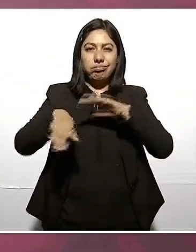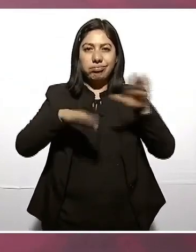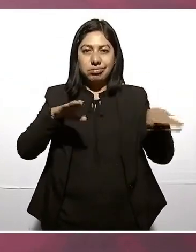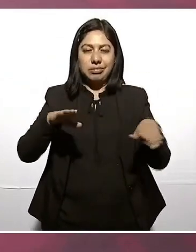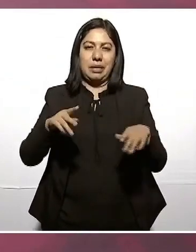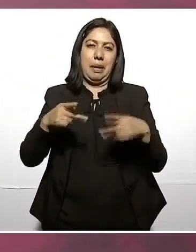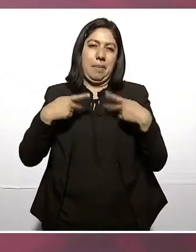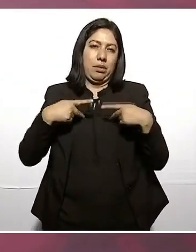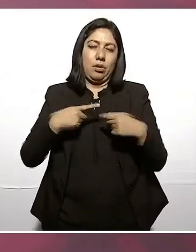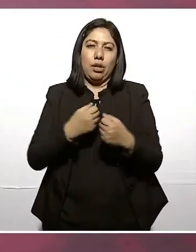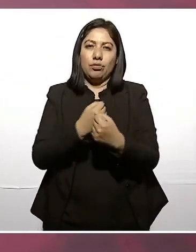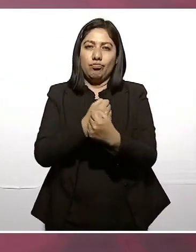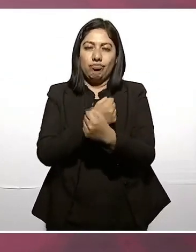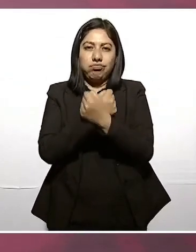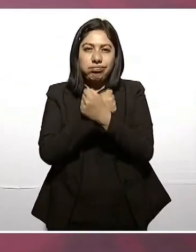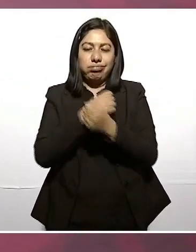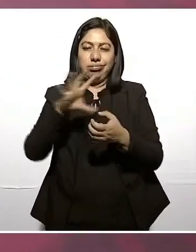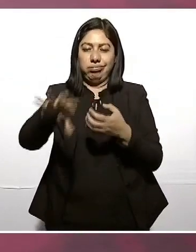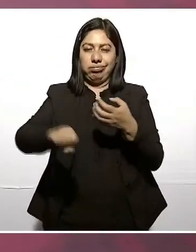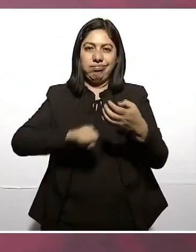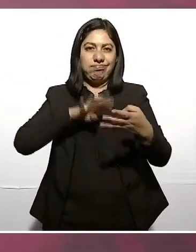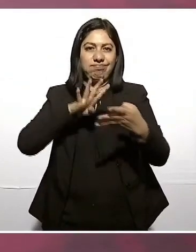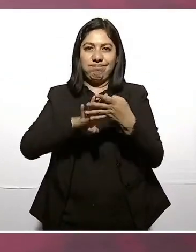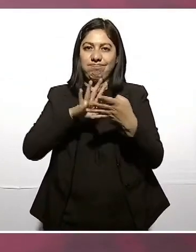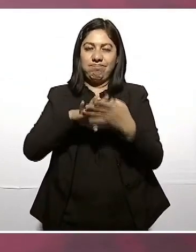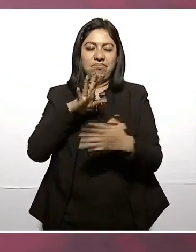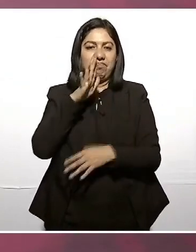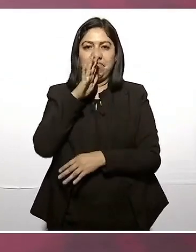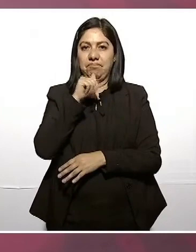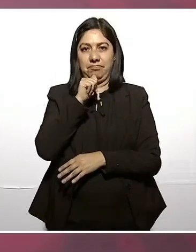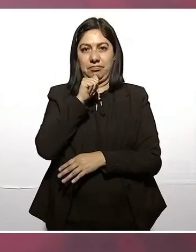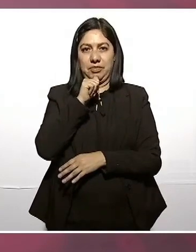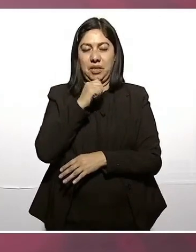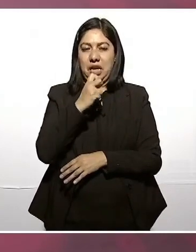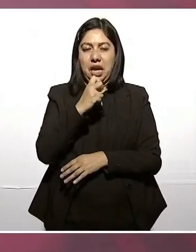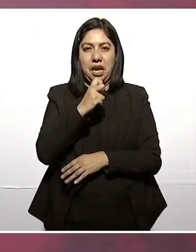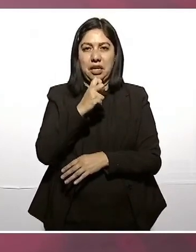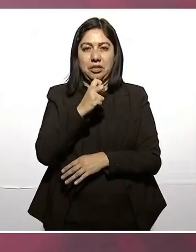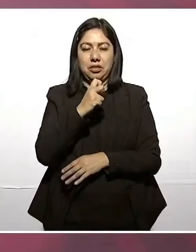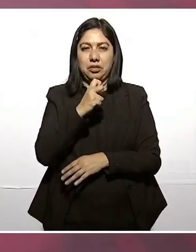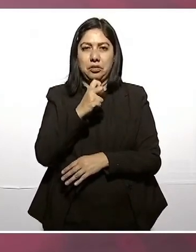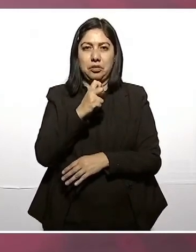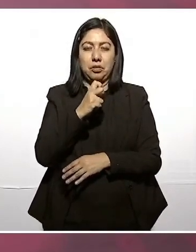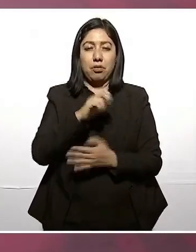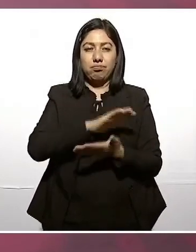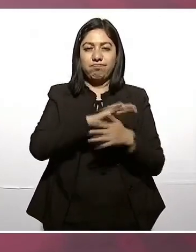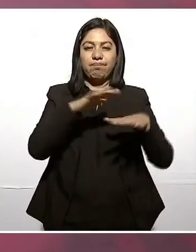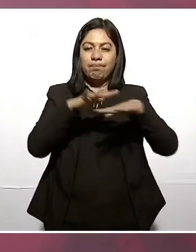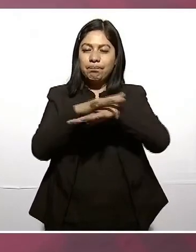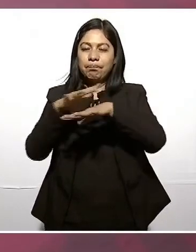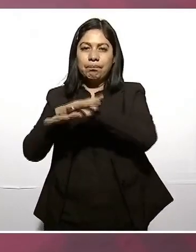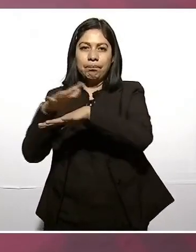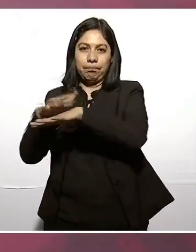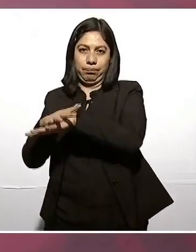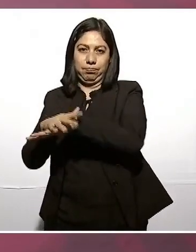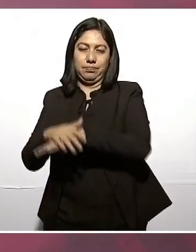prisioneros, no pudieron impedir las transformaciones.